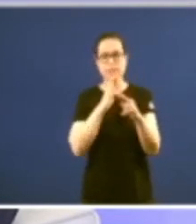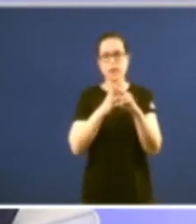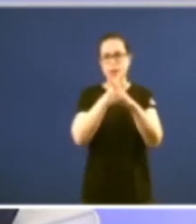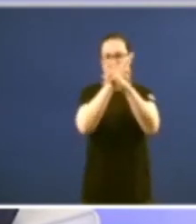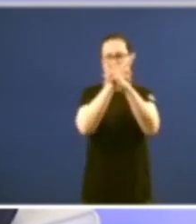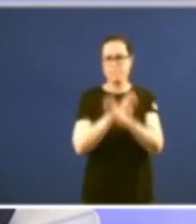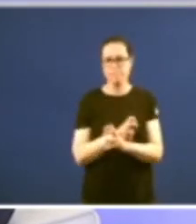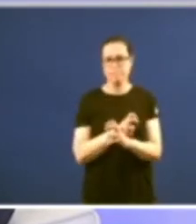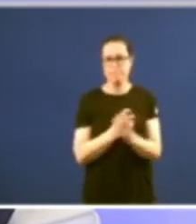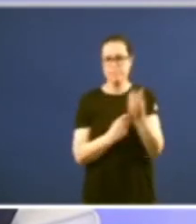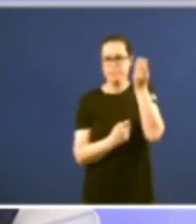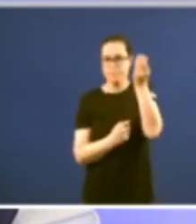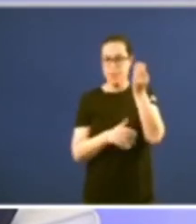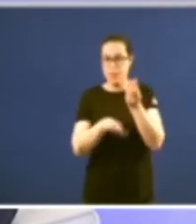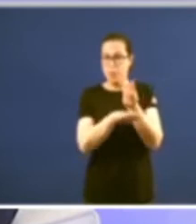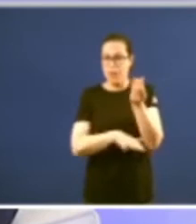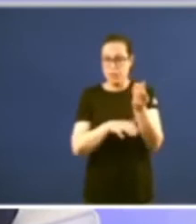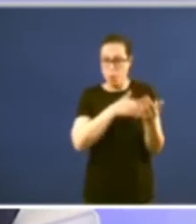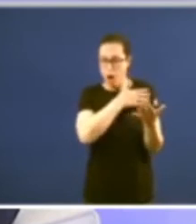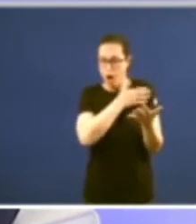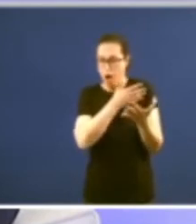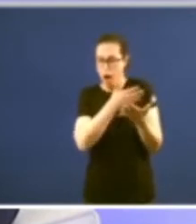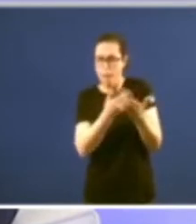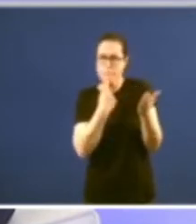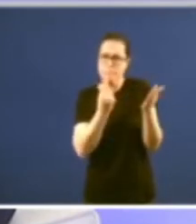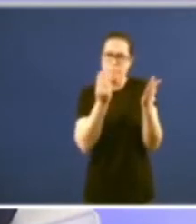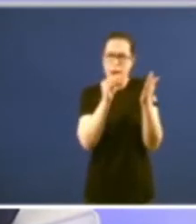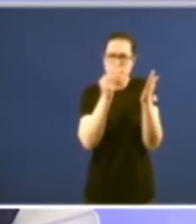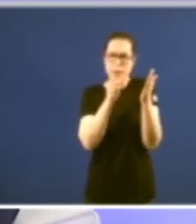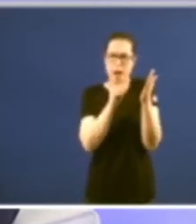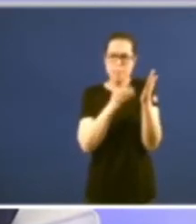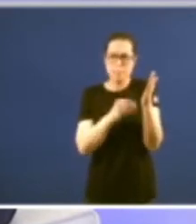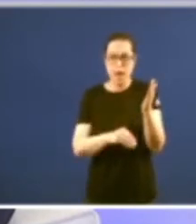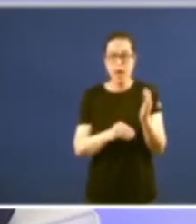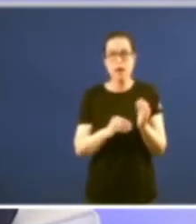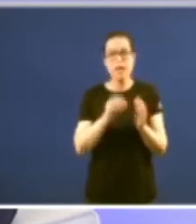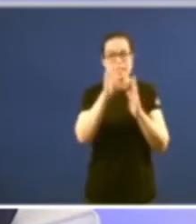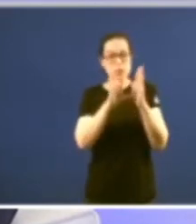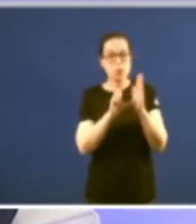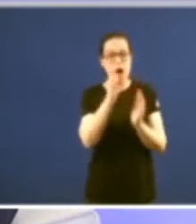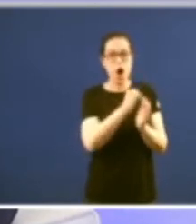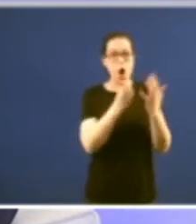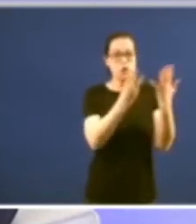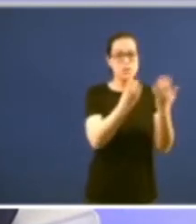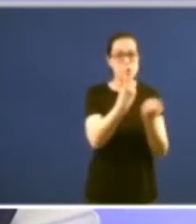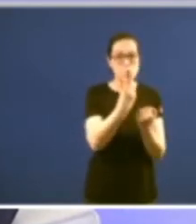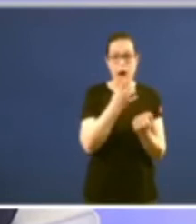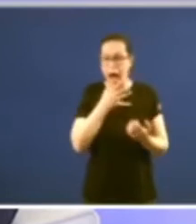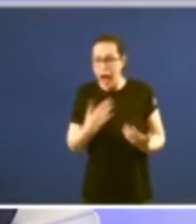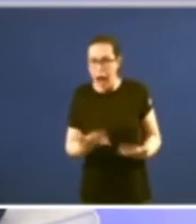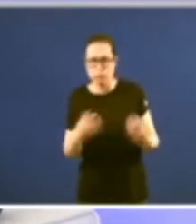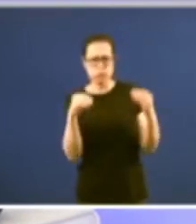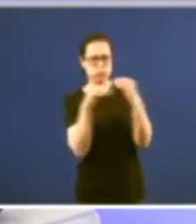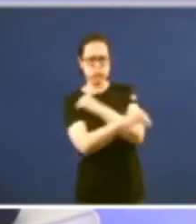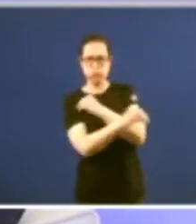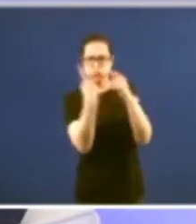esqueleto que se vai enchendo de músculo pouco a pouco o Estatuto do ano 81 non ten nada que ver co Estatuto de hoxe nada que ver co Estatuto